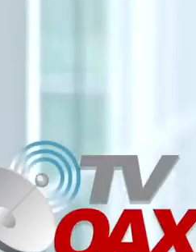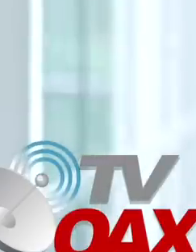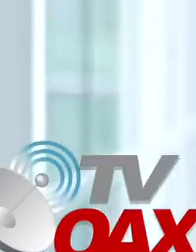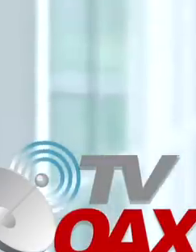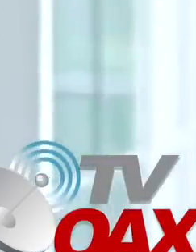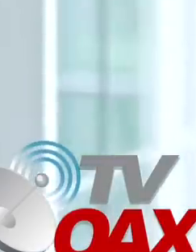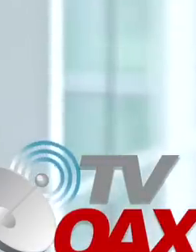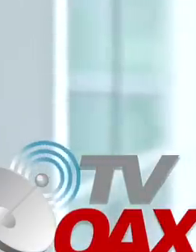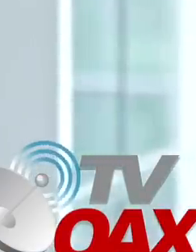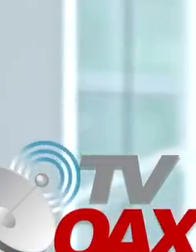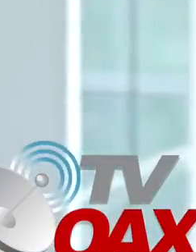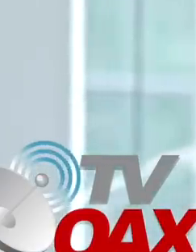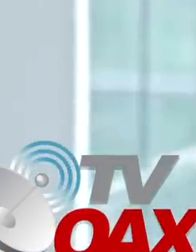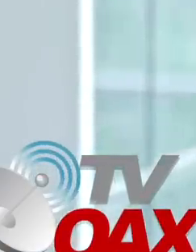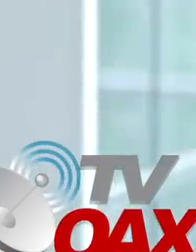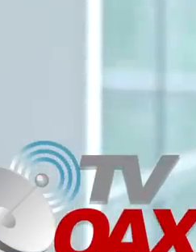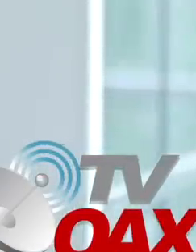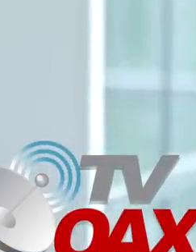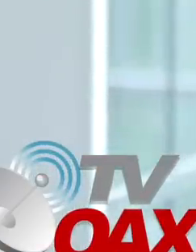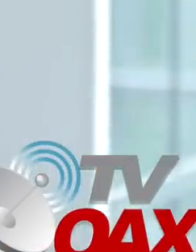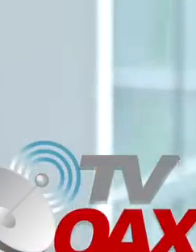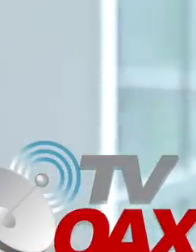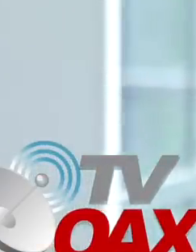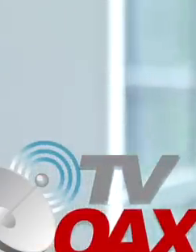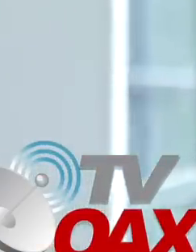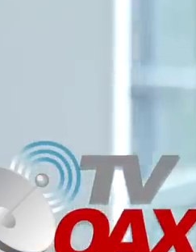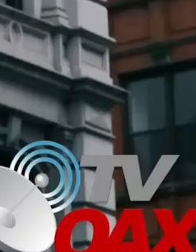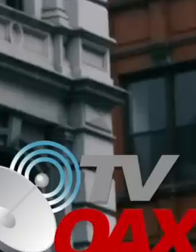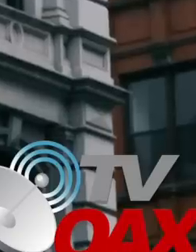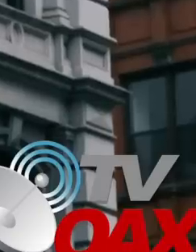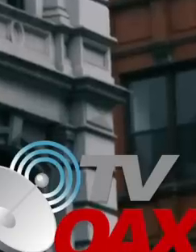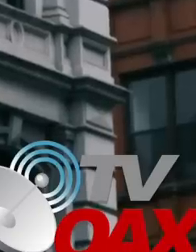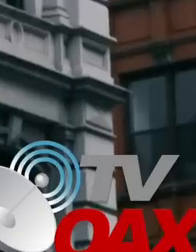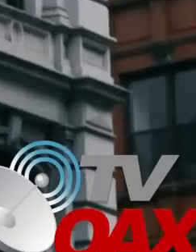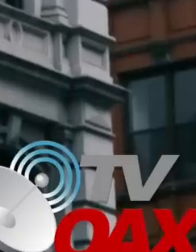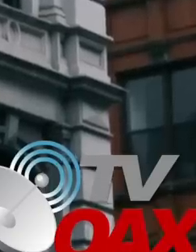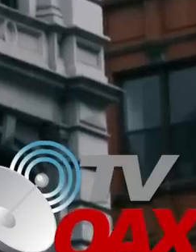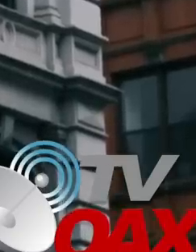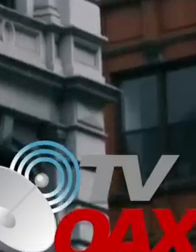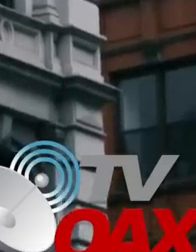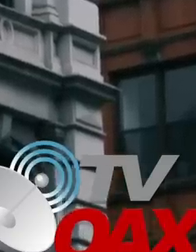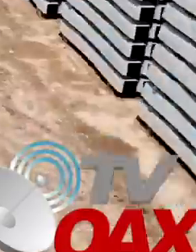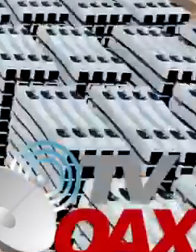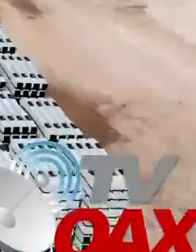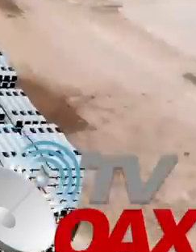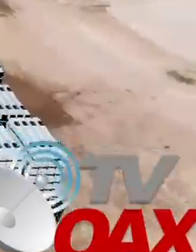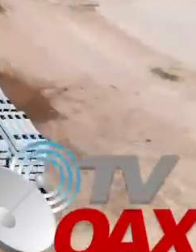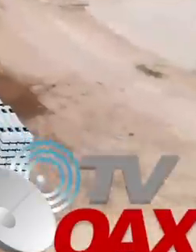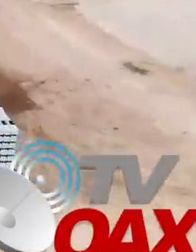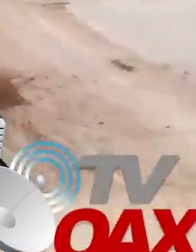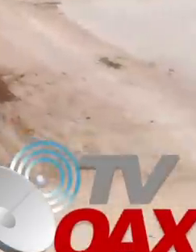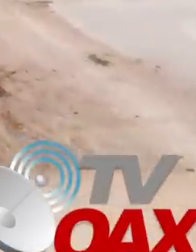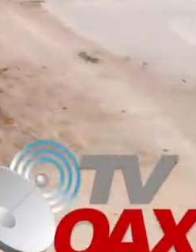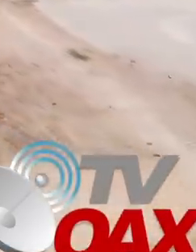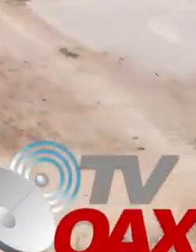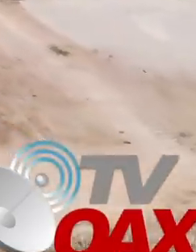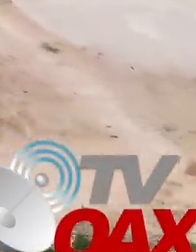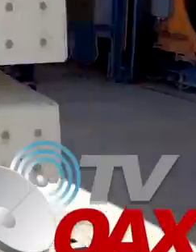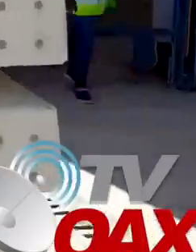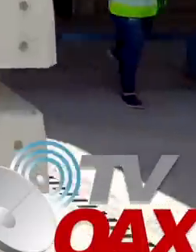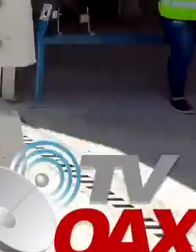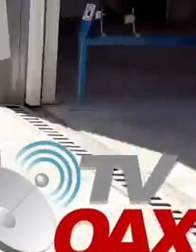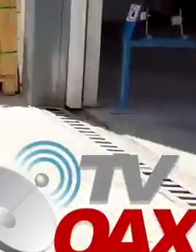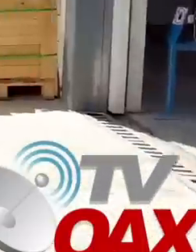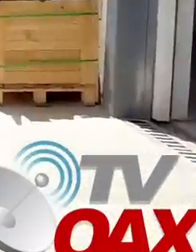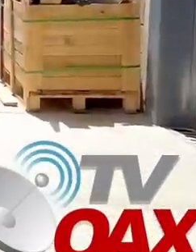Desde hace un par de meses, esta empresa estadounidense había paralizado las obras que se realizaban en los tramos del